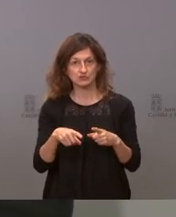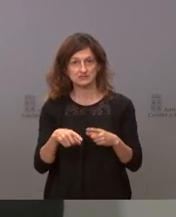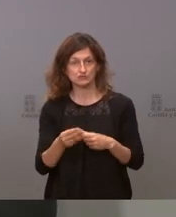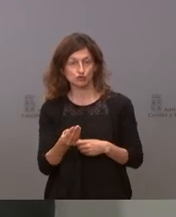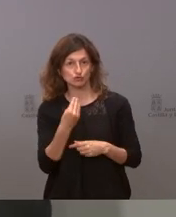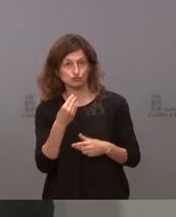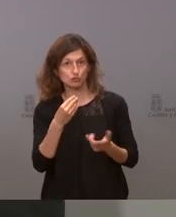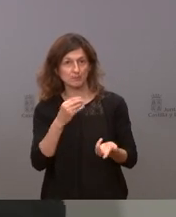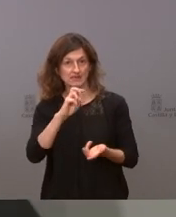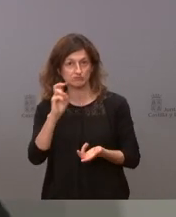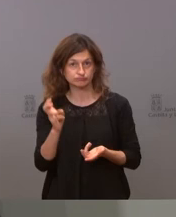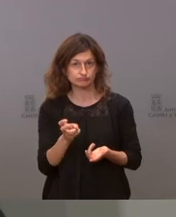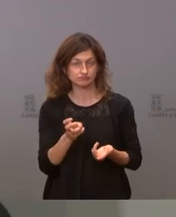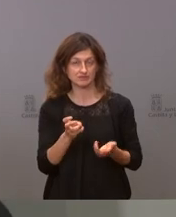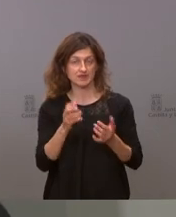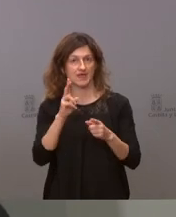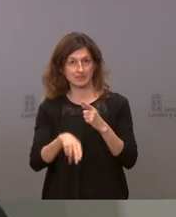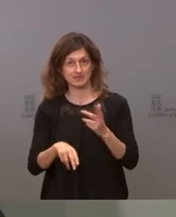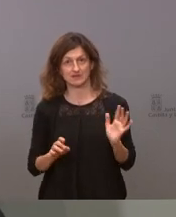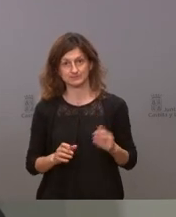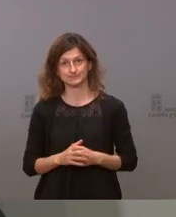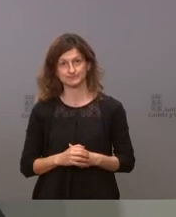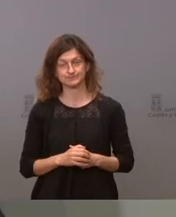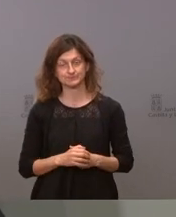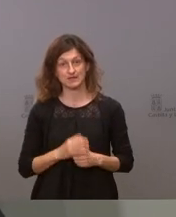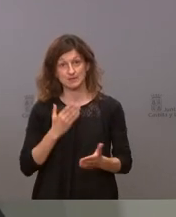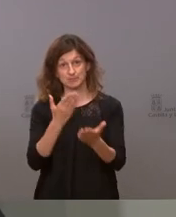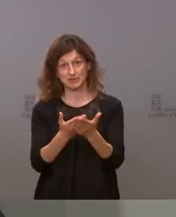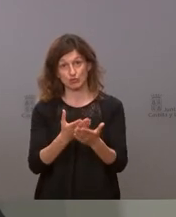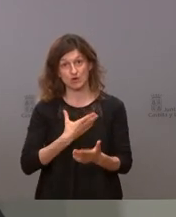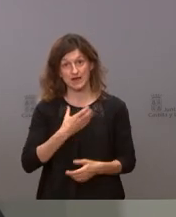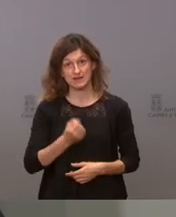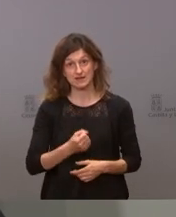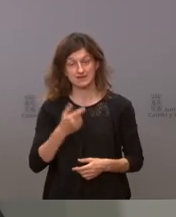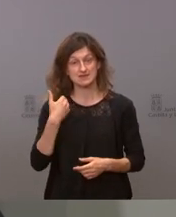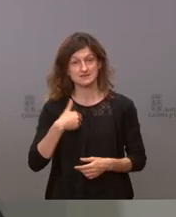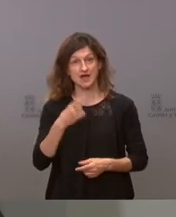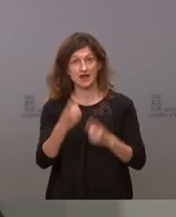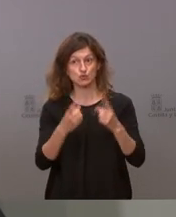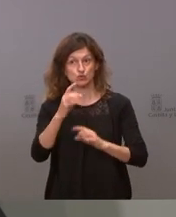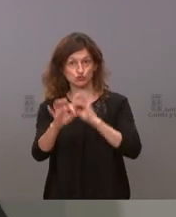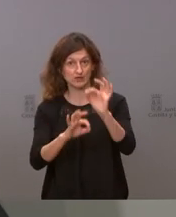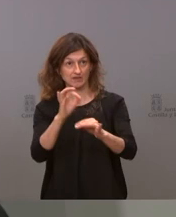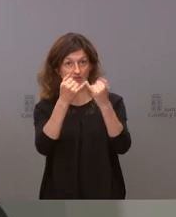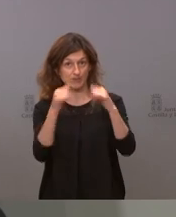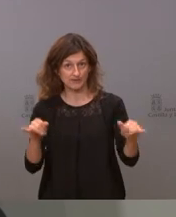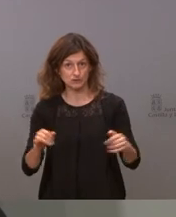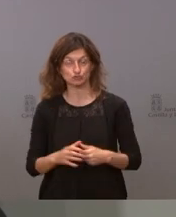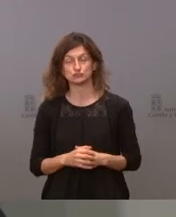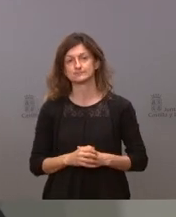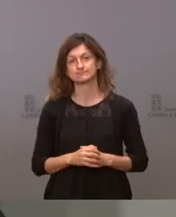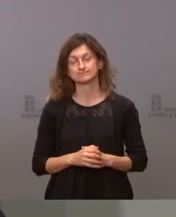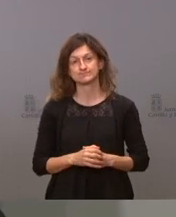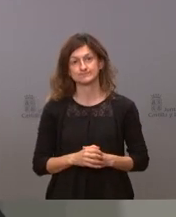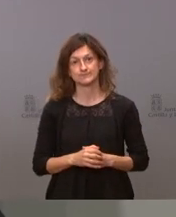durante estos eventos eso es lo que les vamos a pedir a nuestros alcaldes yo creo que ya se han organizado algunos eventos también es decir que